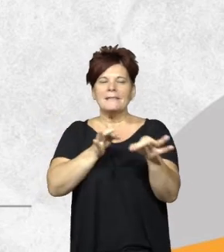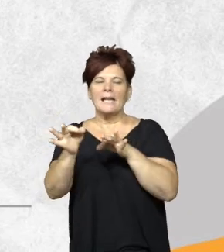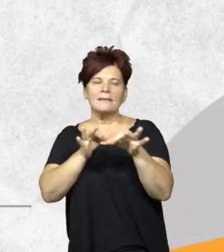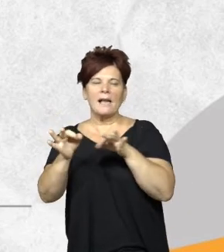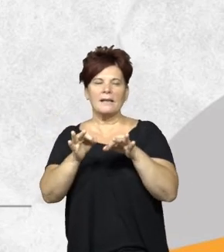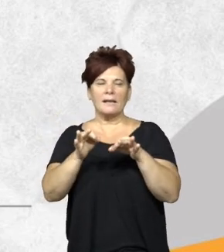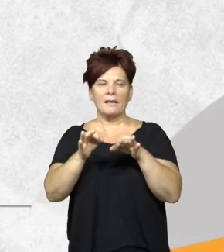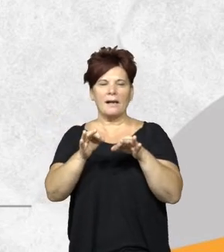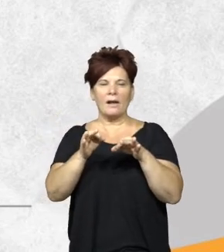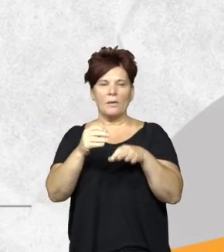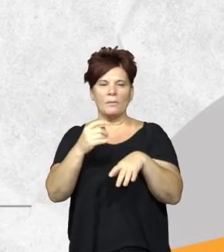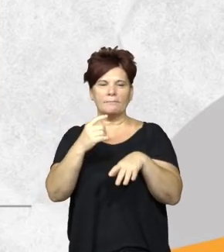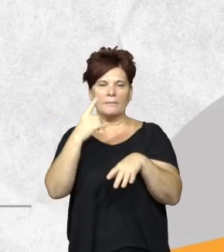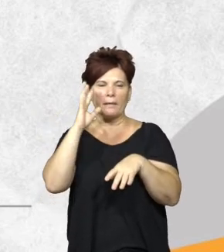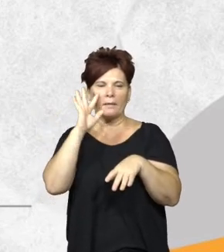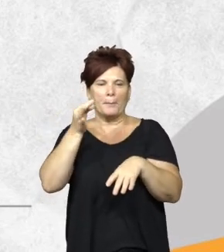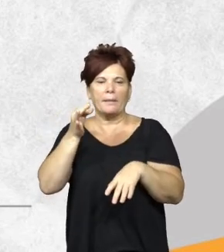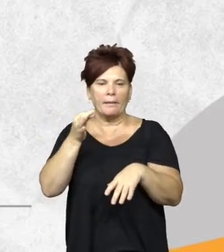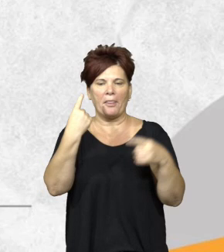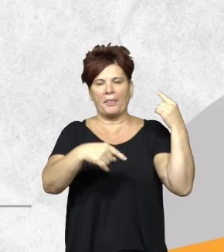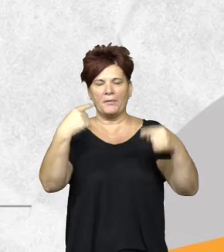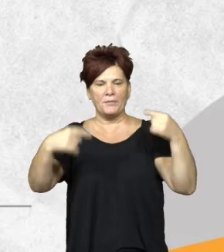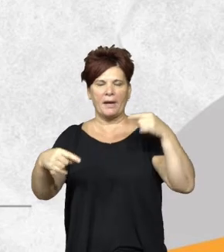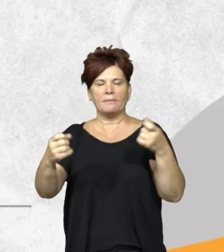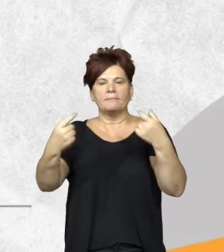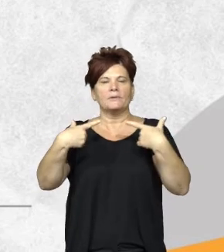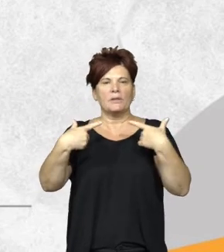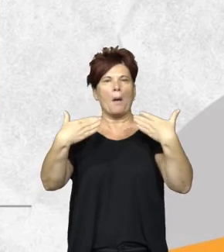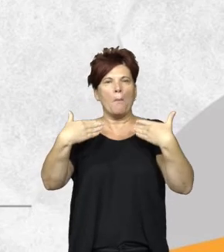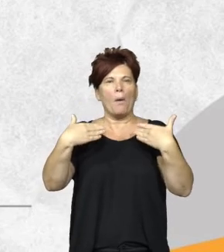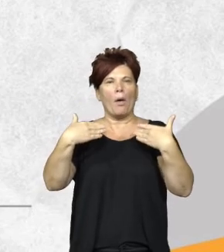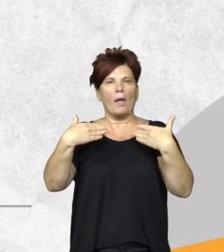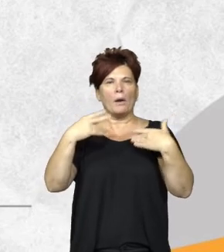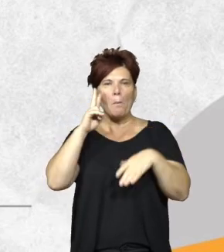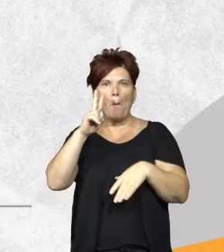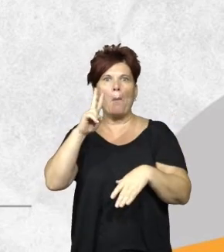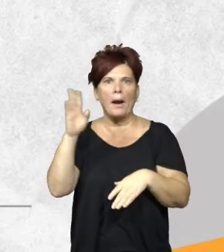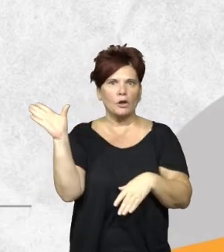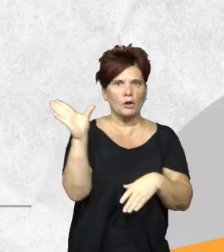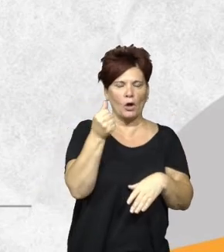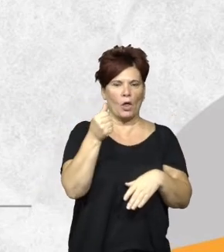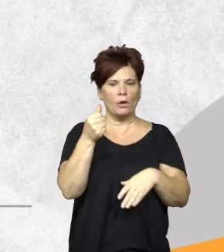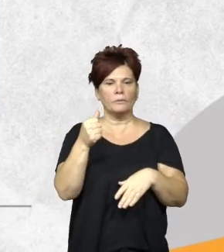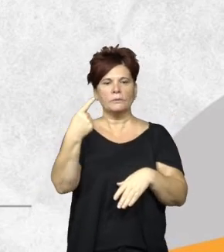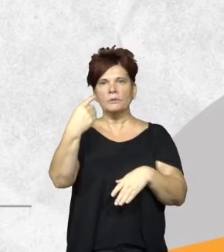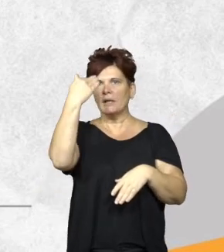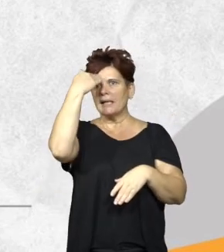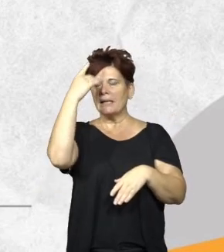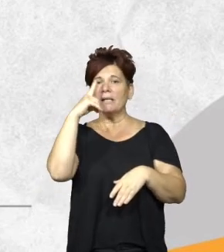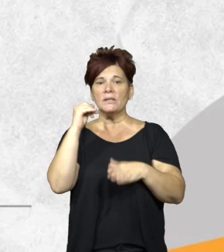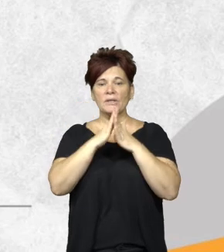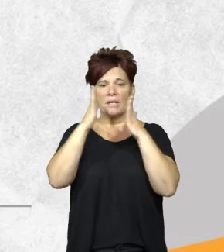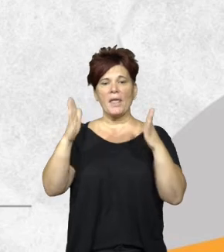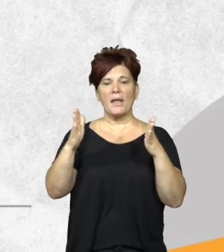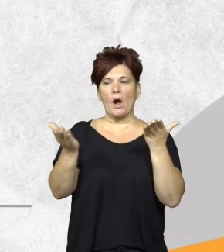de detección distintas lo que nos permite que no se nos escapen algunas alertas una de ellas por ejemplo mira la quincena y